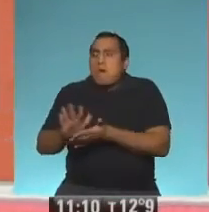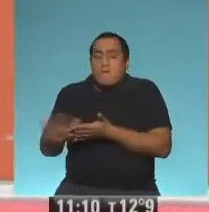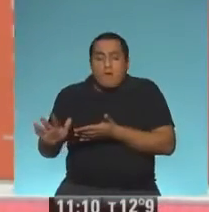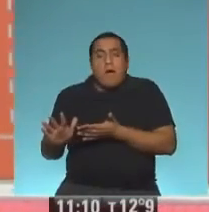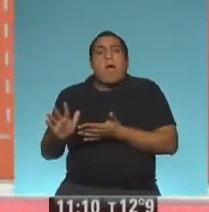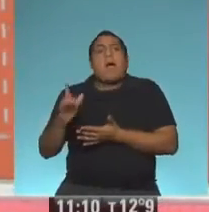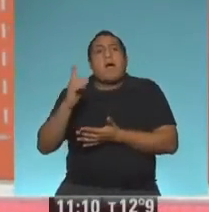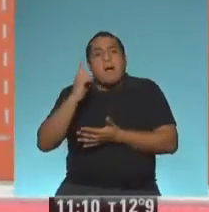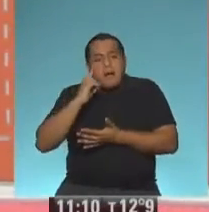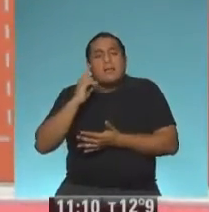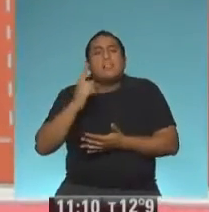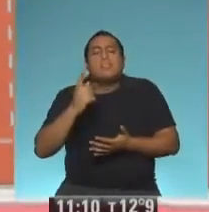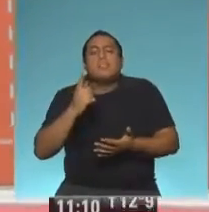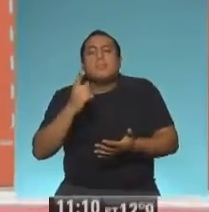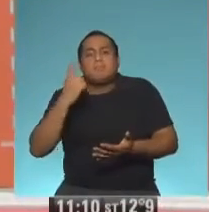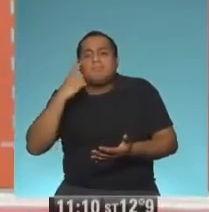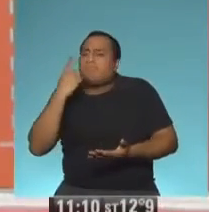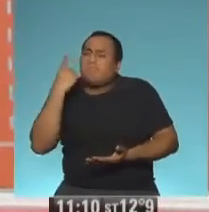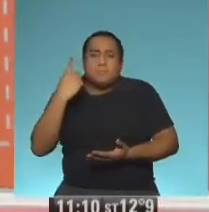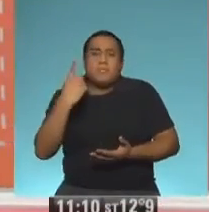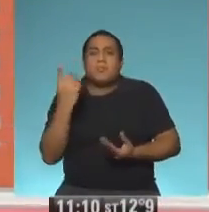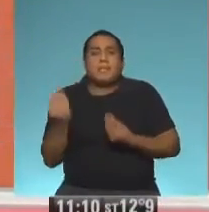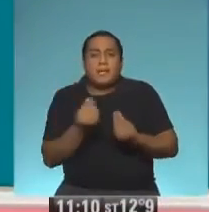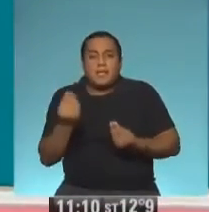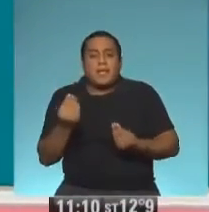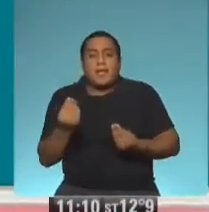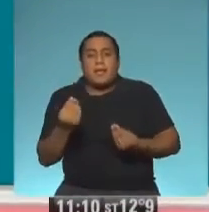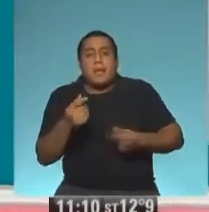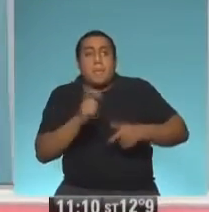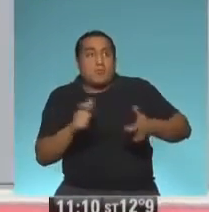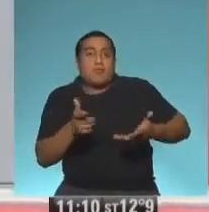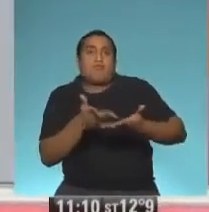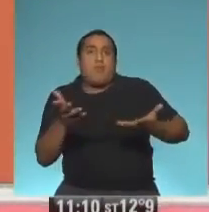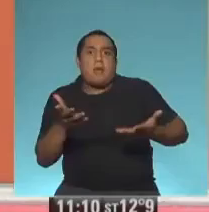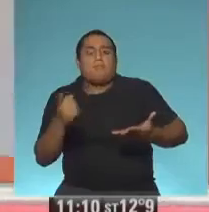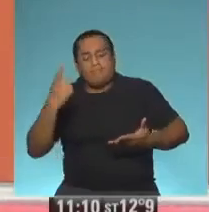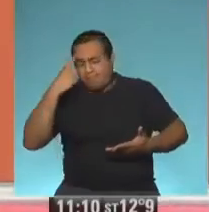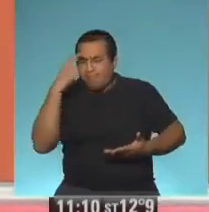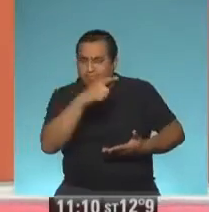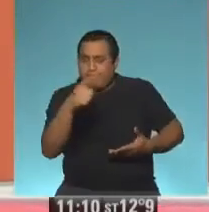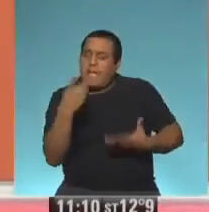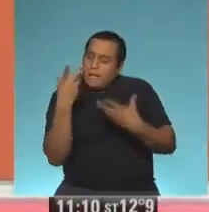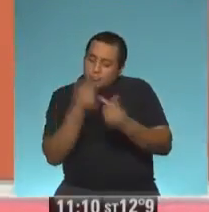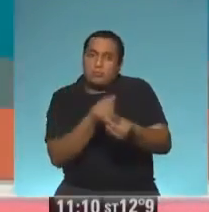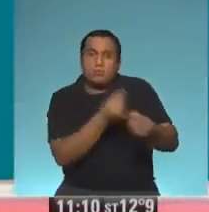Conectar esencialmente con la cuestión primaria de la condición humana que es poder pensar en el otro, más allá de lo individual. ¡Gracias! ¡Gracias!